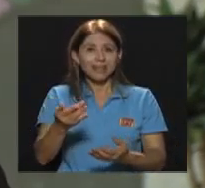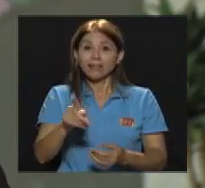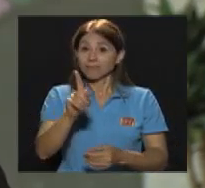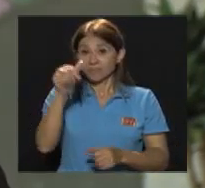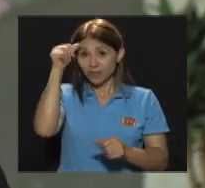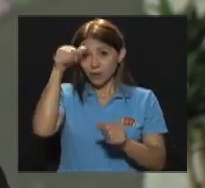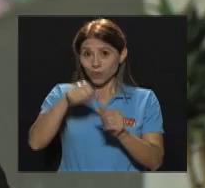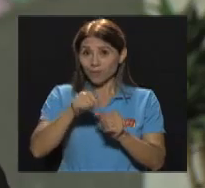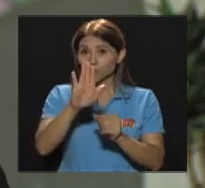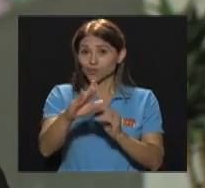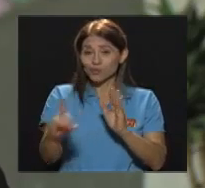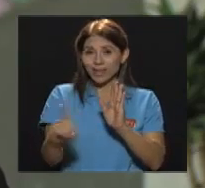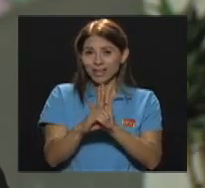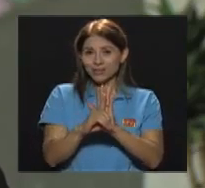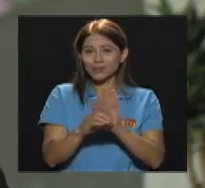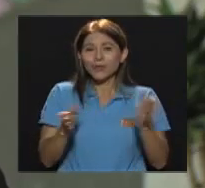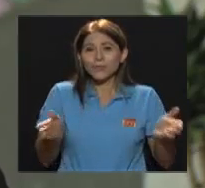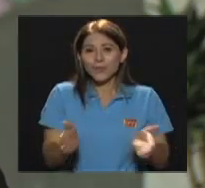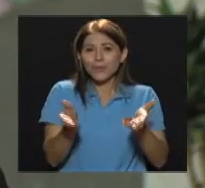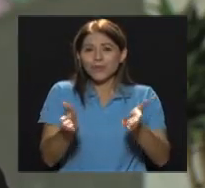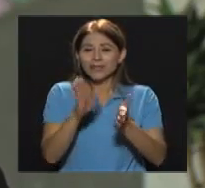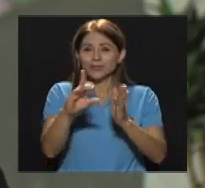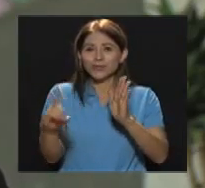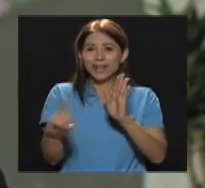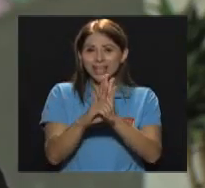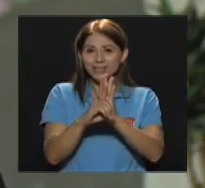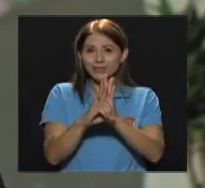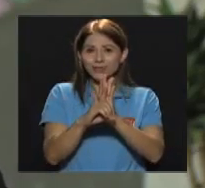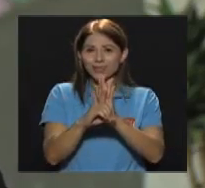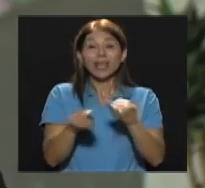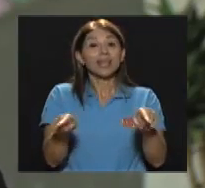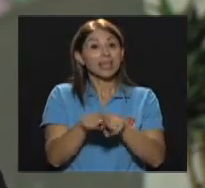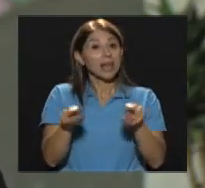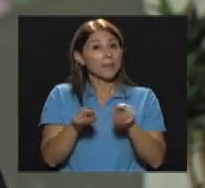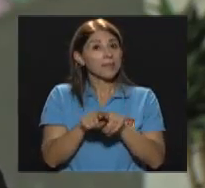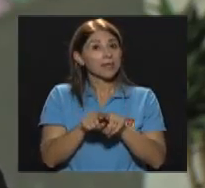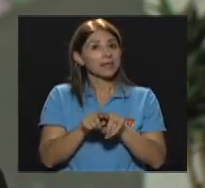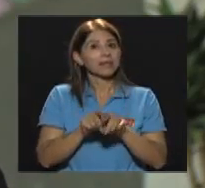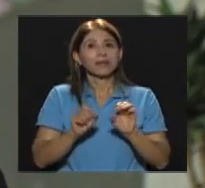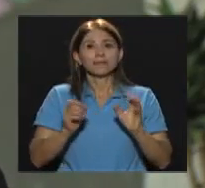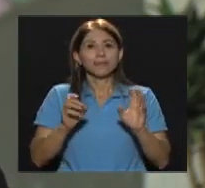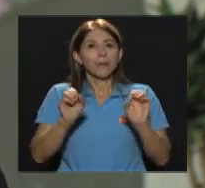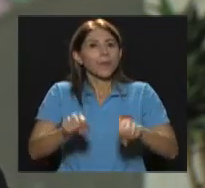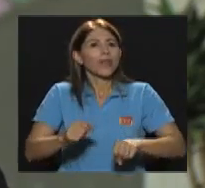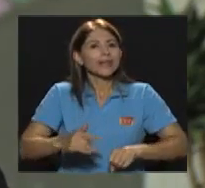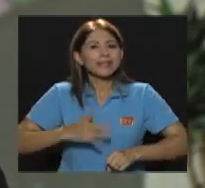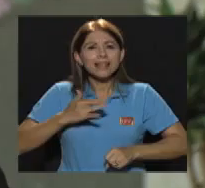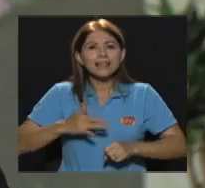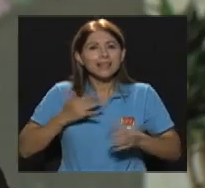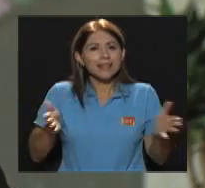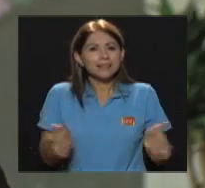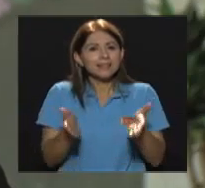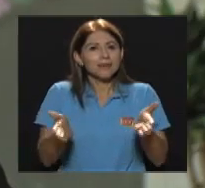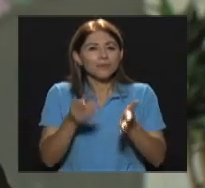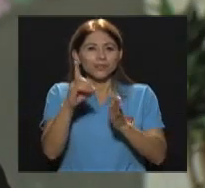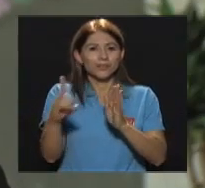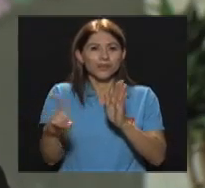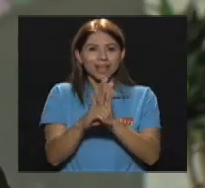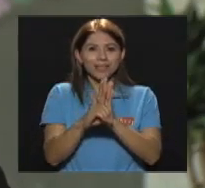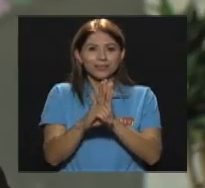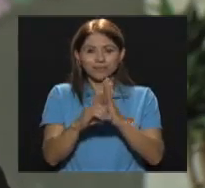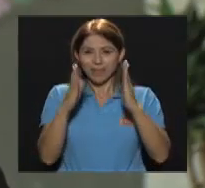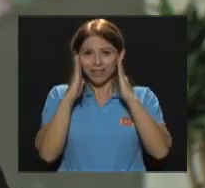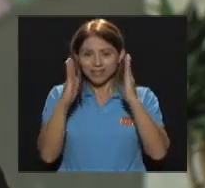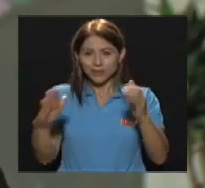derechos Que también Es un derecho El poder Sentir Todos esos estímulos Y darles una atención Integral Además Para